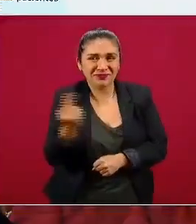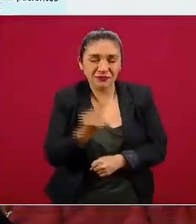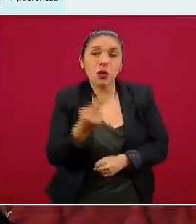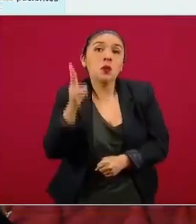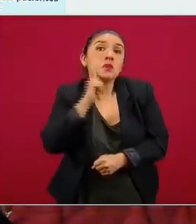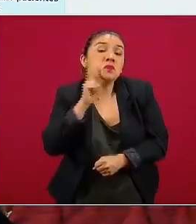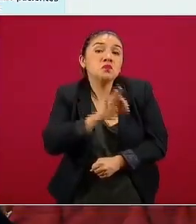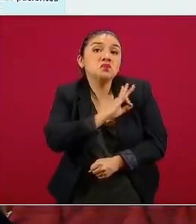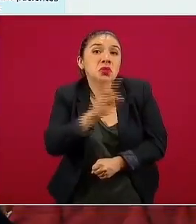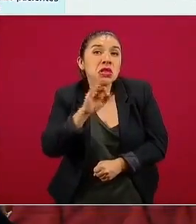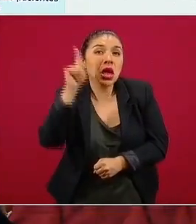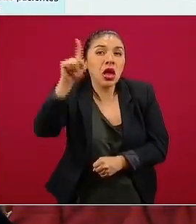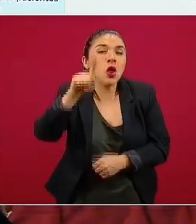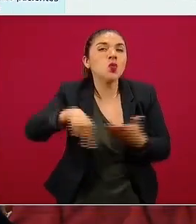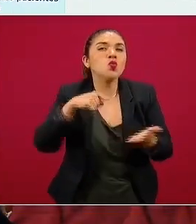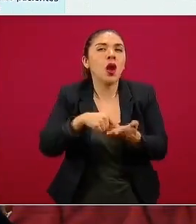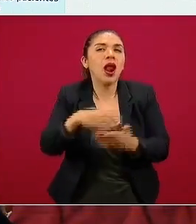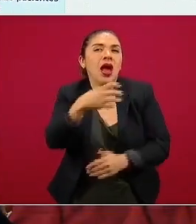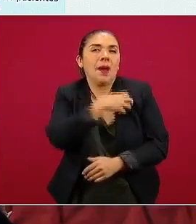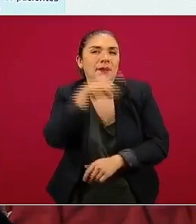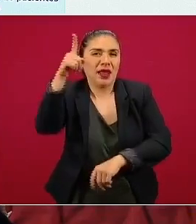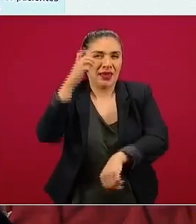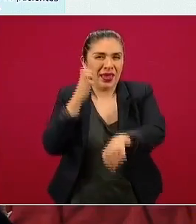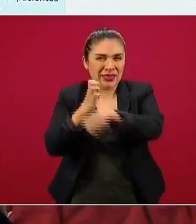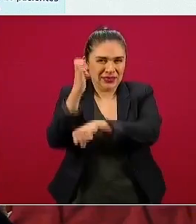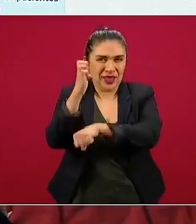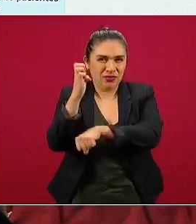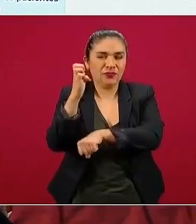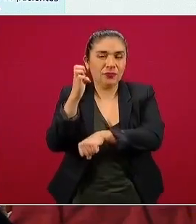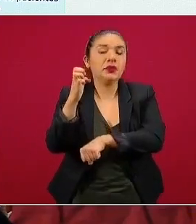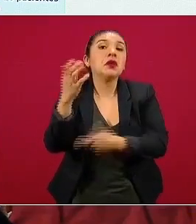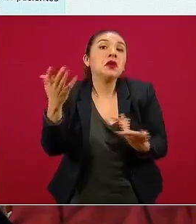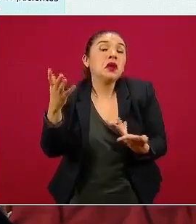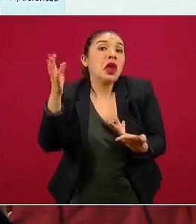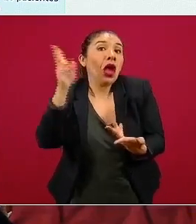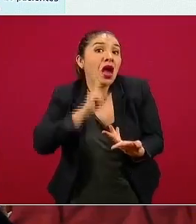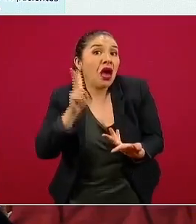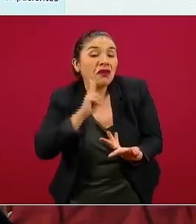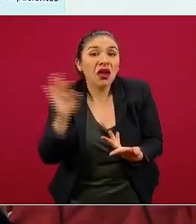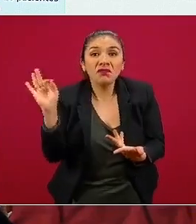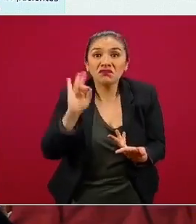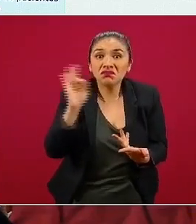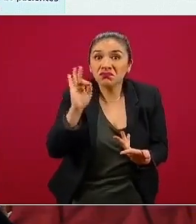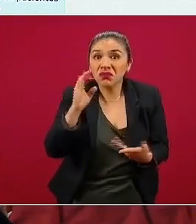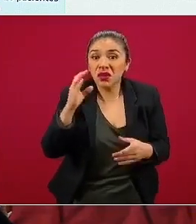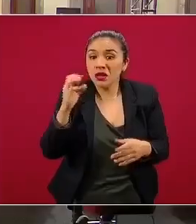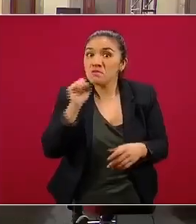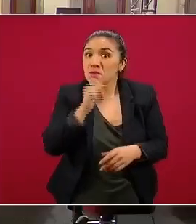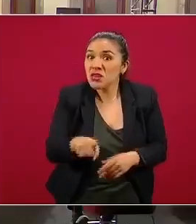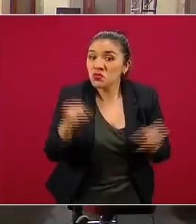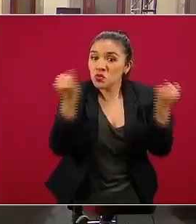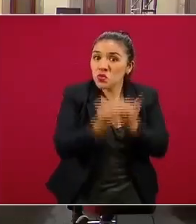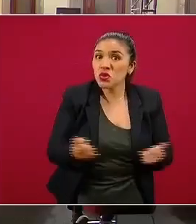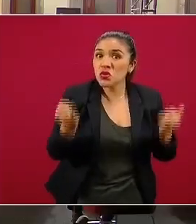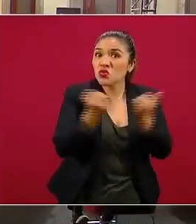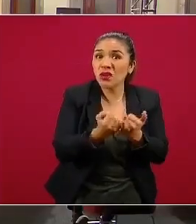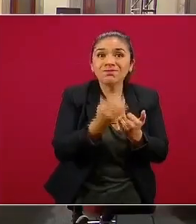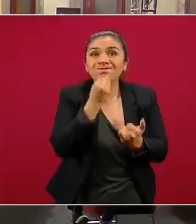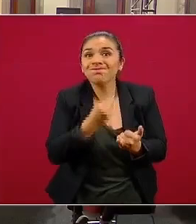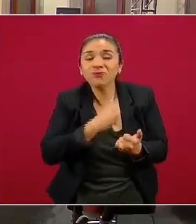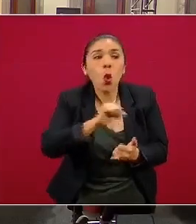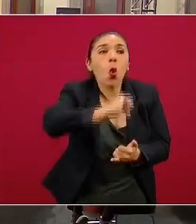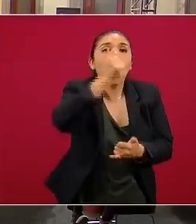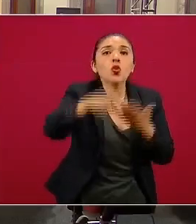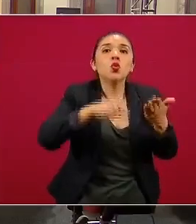instale en la capital del estado. Siempre y cuando, a lo mejor, y la situación no cambie y tenga que moverse a alguna otra